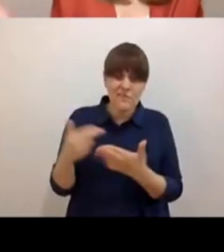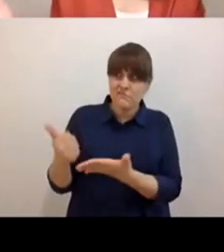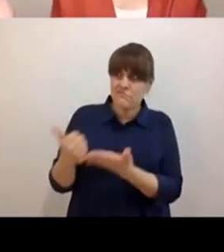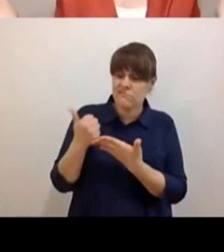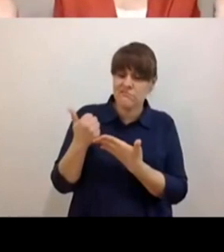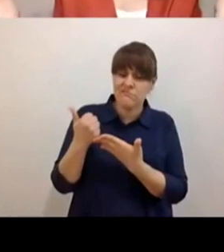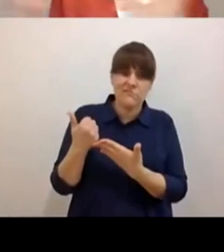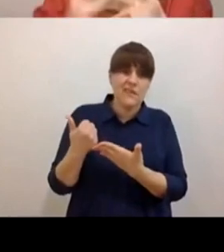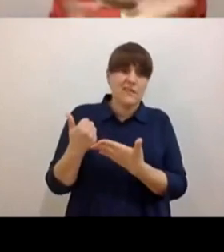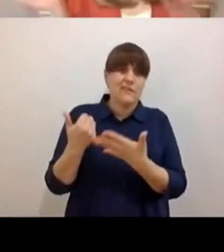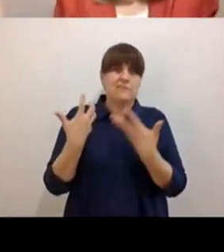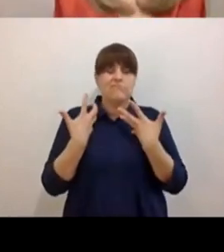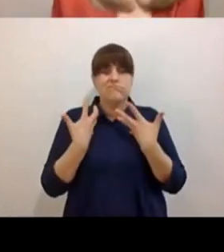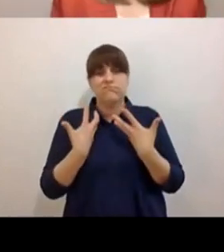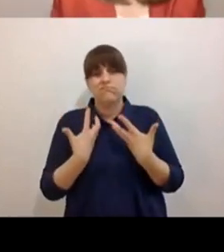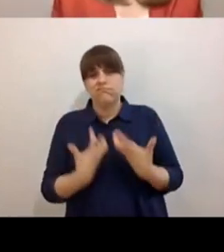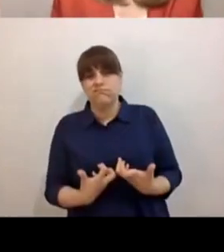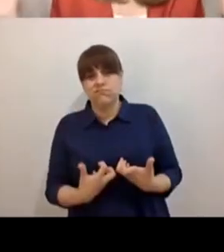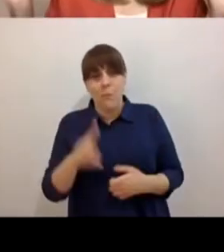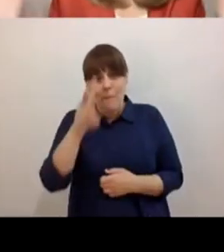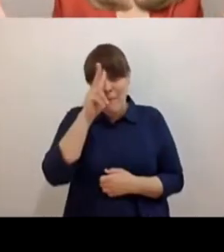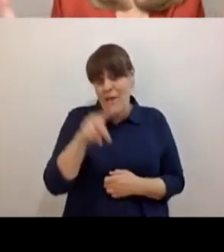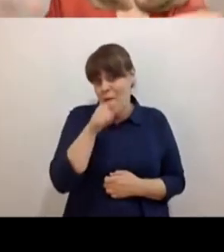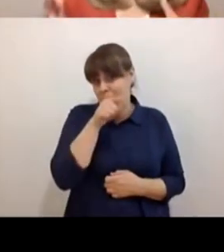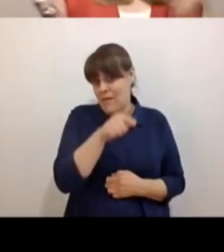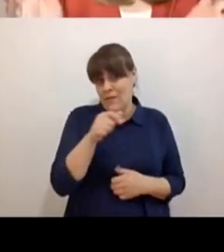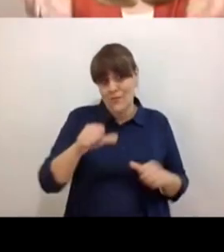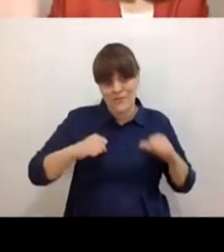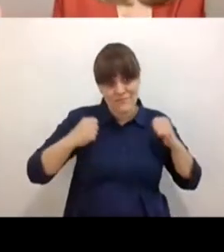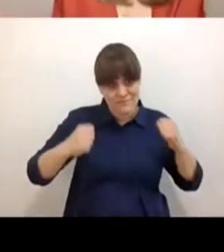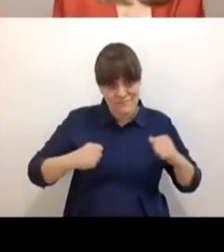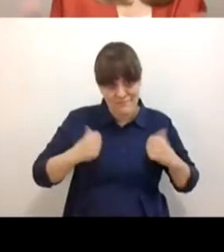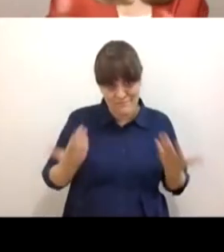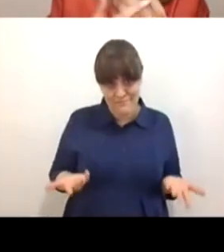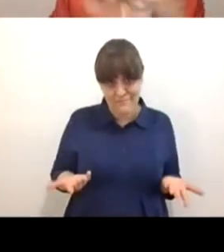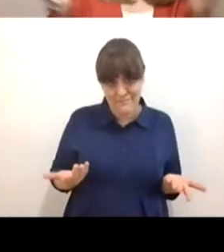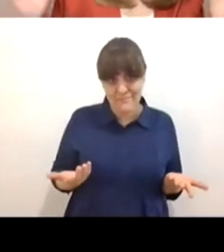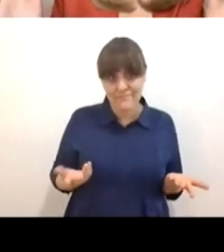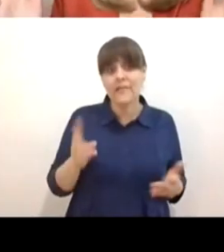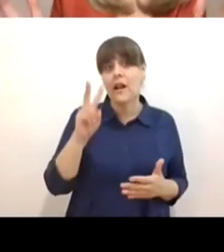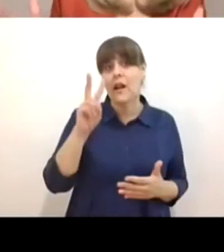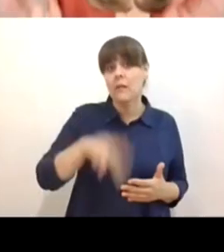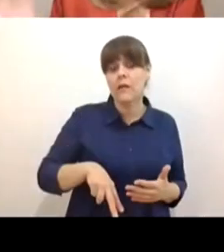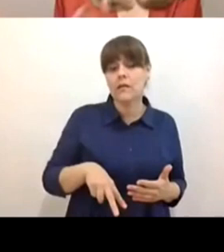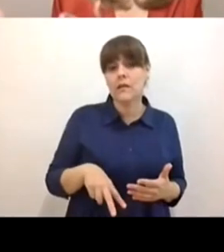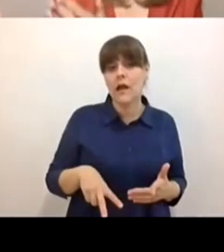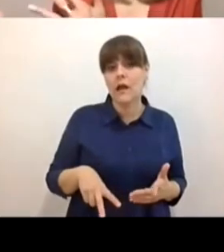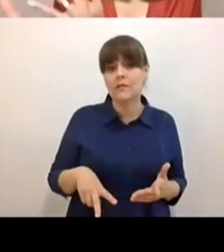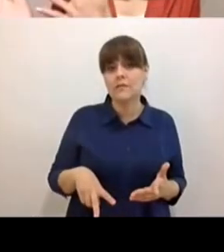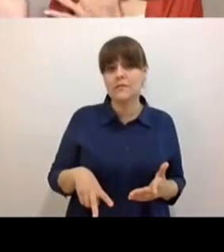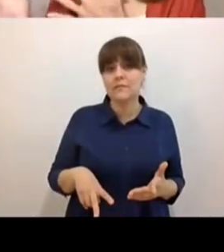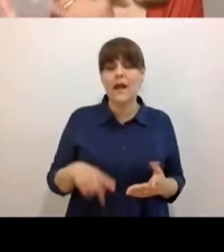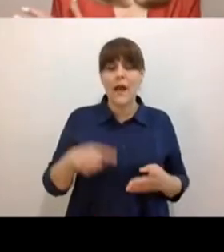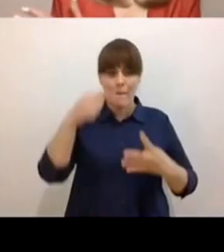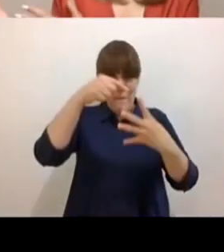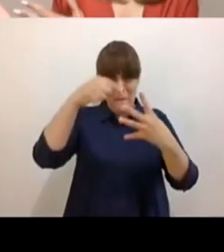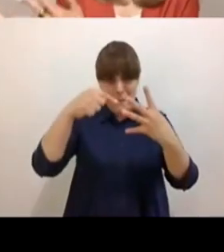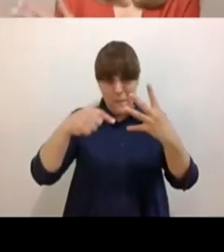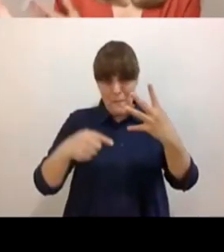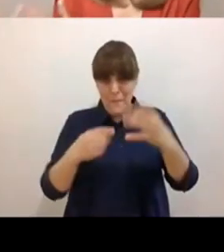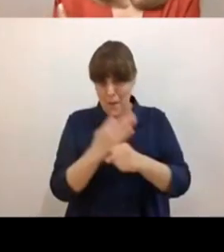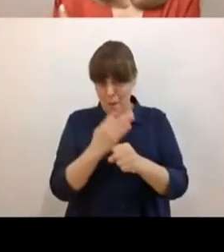¿no? Este, pobres, ¿sí? Y realmente, independientemente de todo esto que les